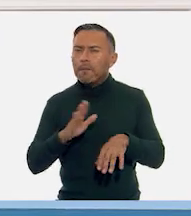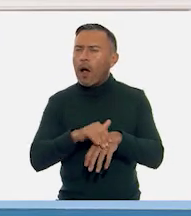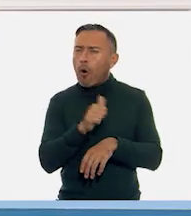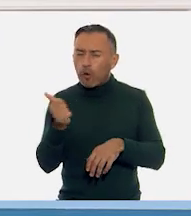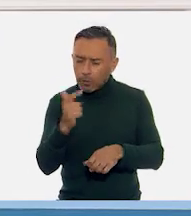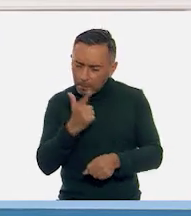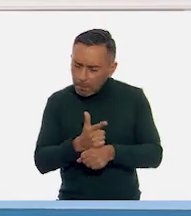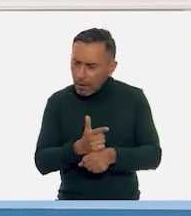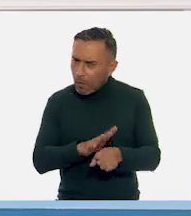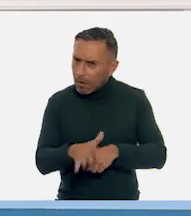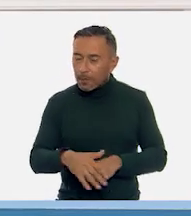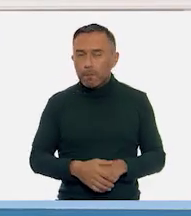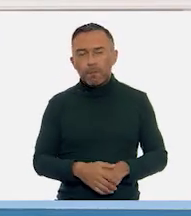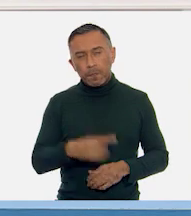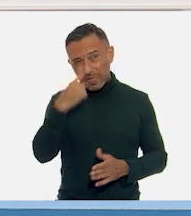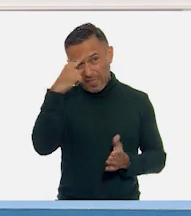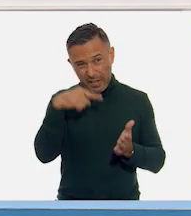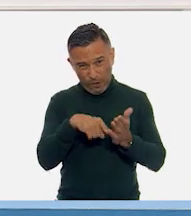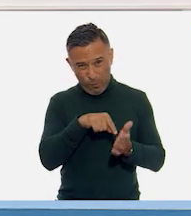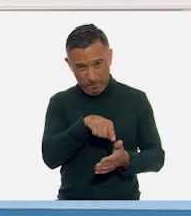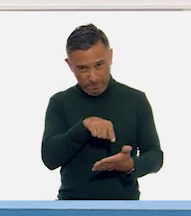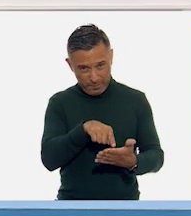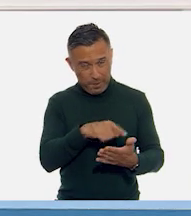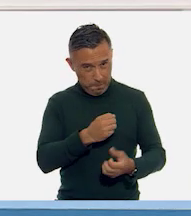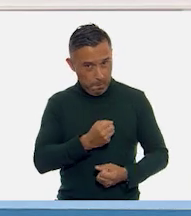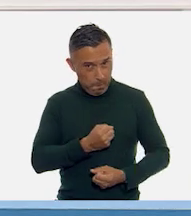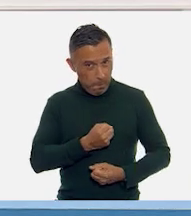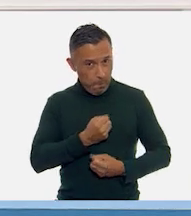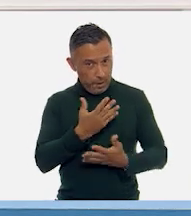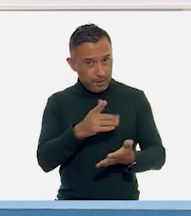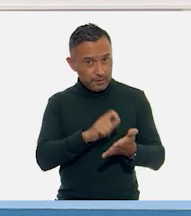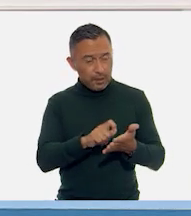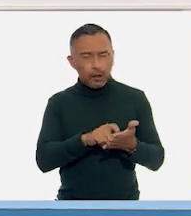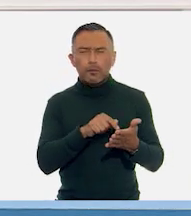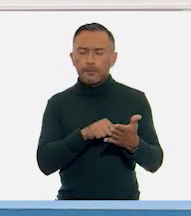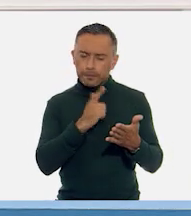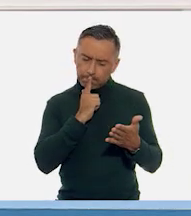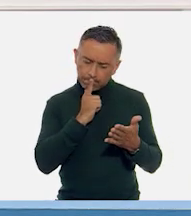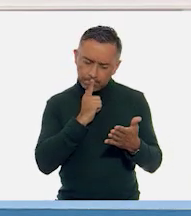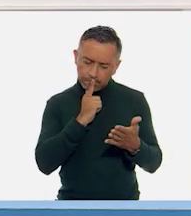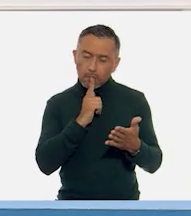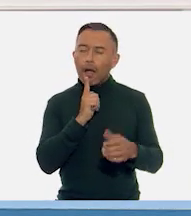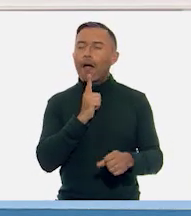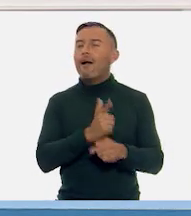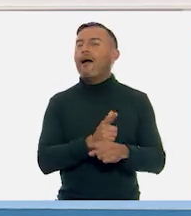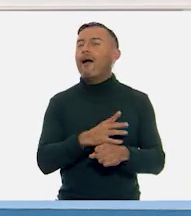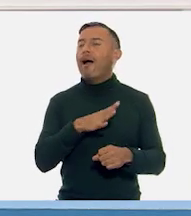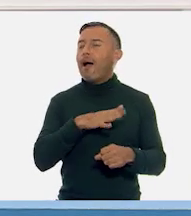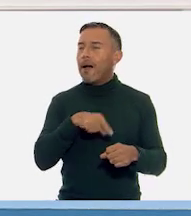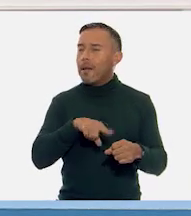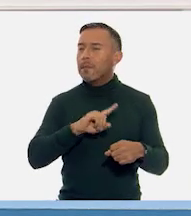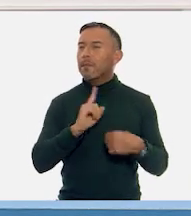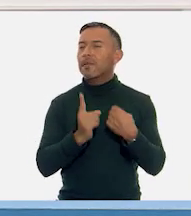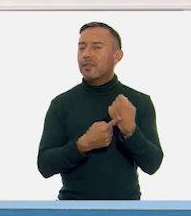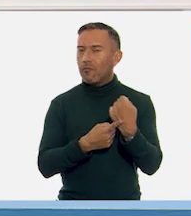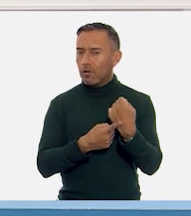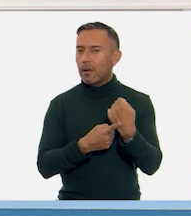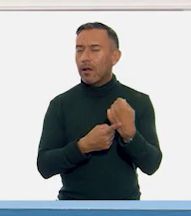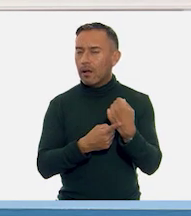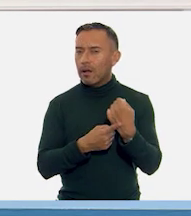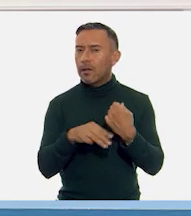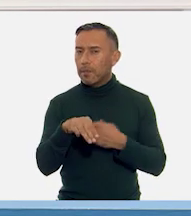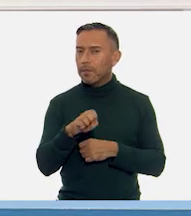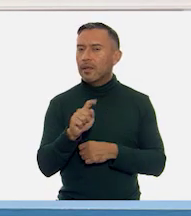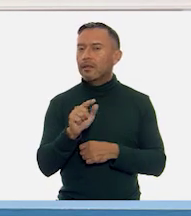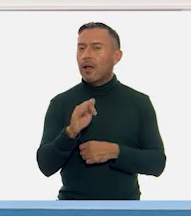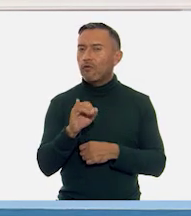Creo que el poeta utilizó la... Ah, sí, la metáfora. Cuando habla de un